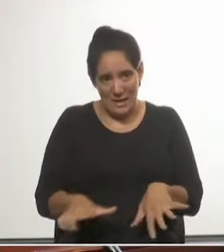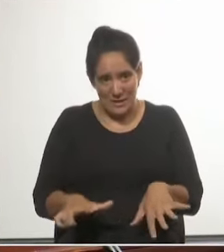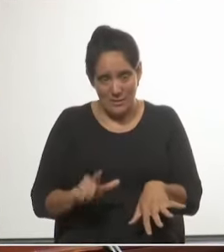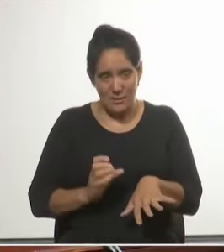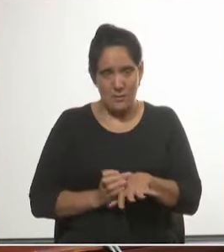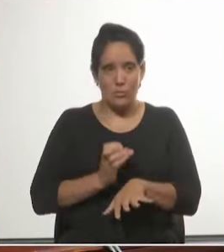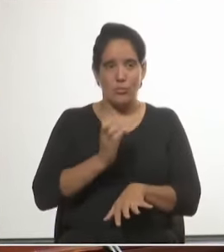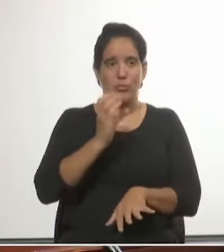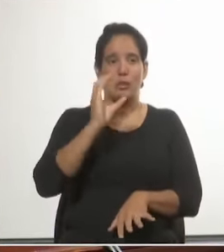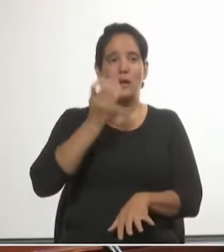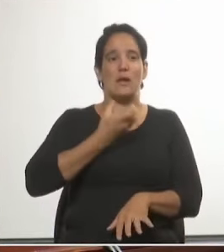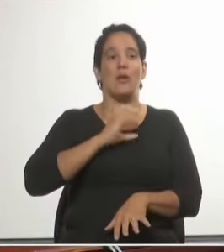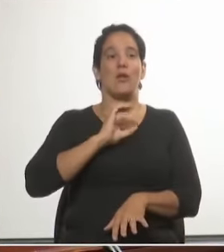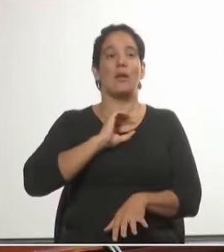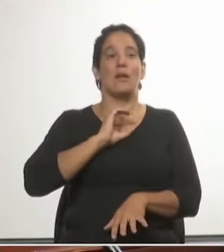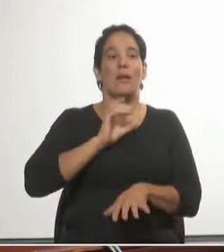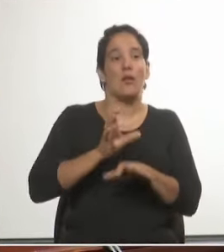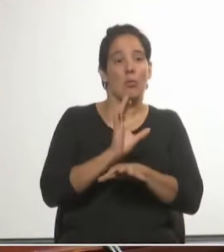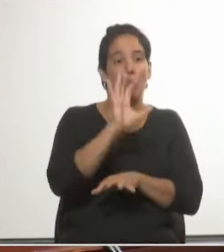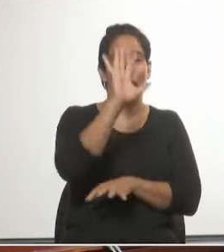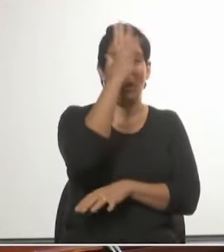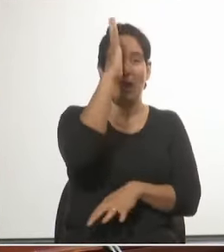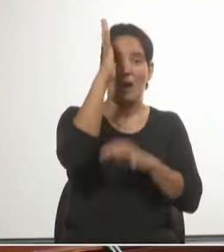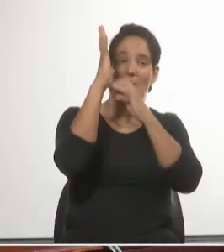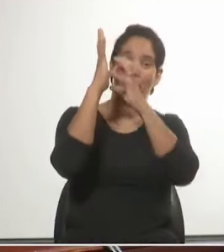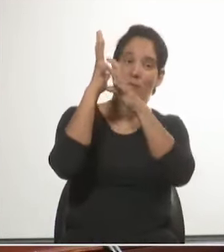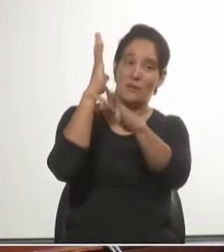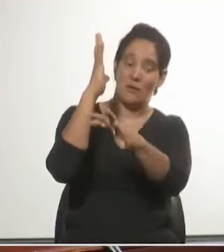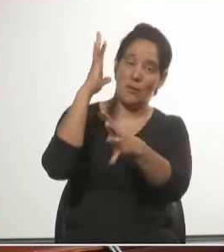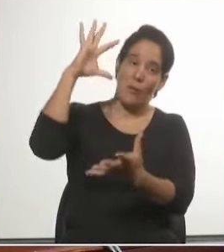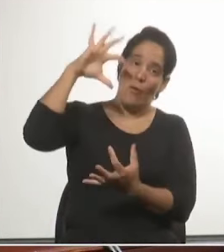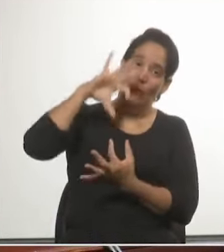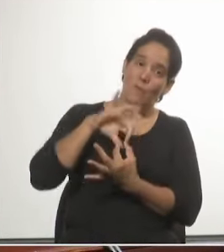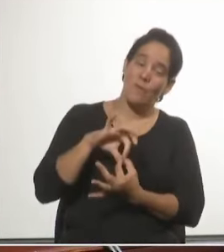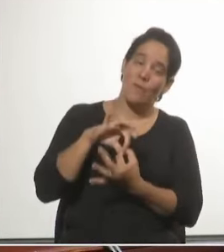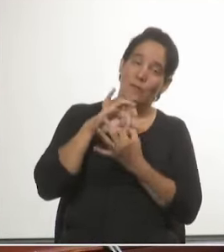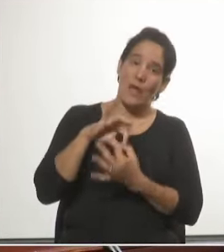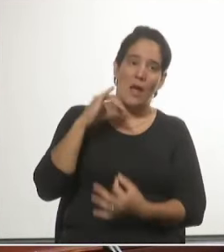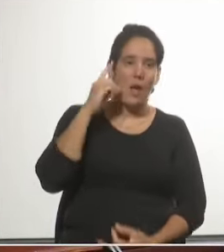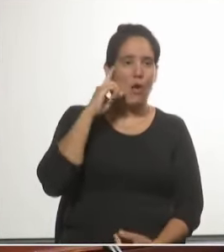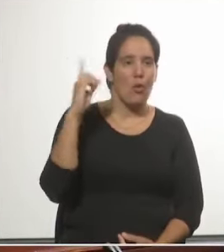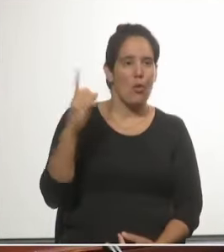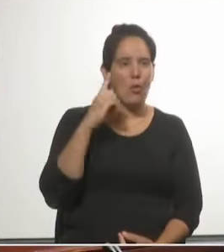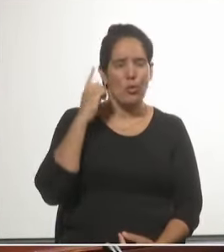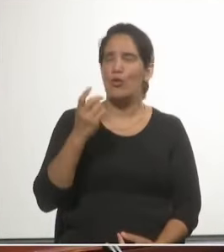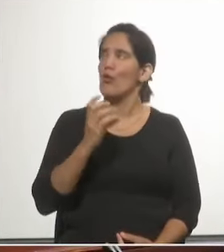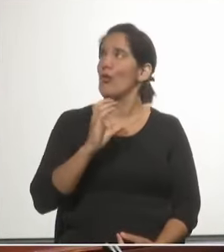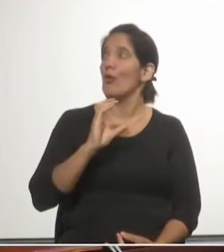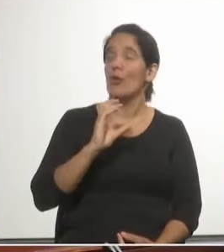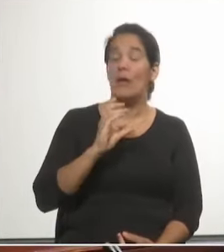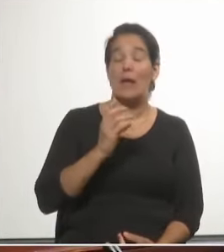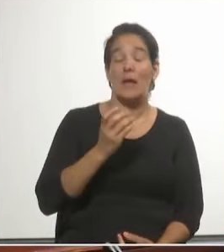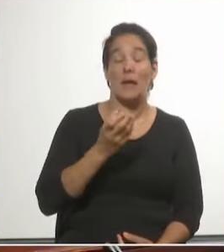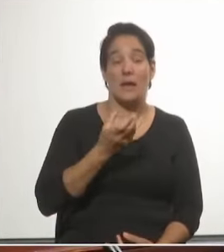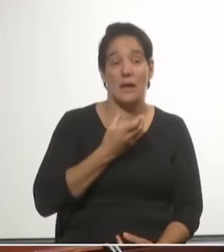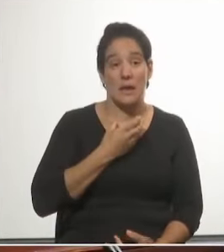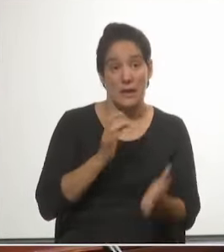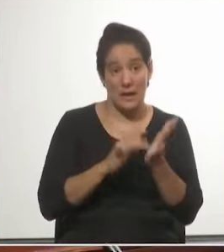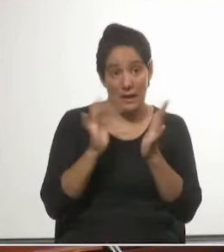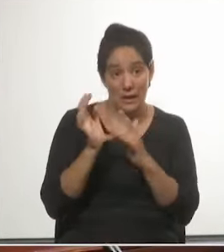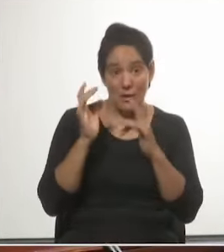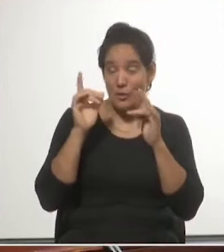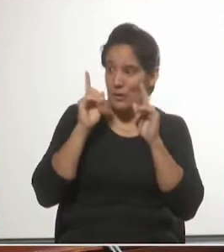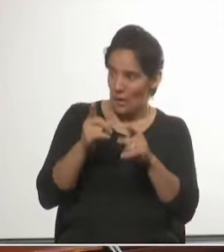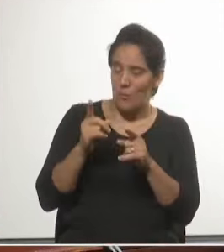Cristianos y judíos tenemos una íntima relación, sosteremos el mismo decálogo, los mismos principios